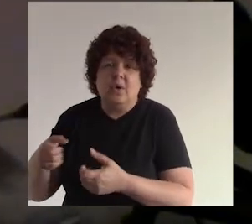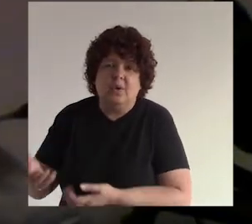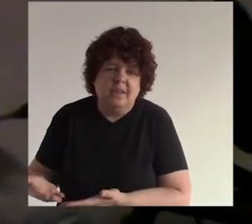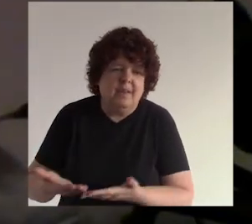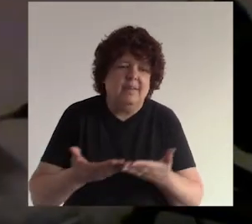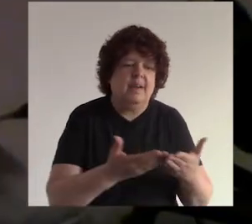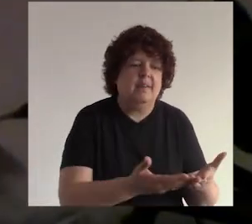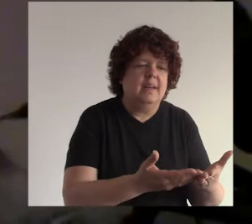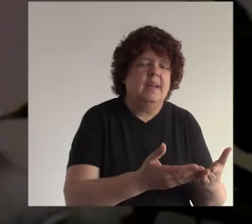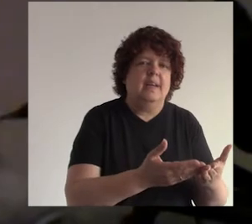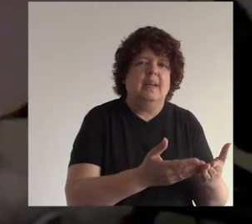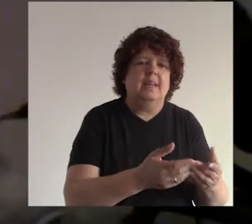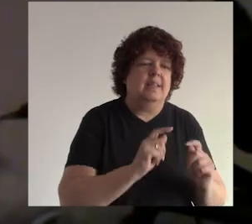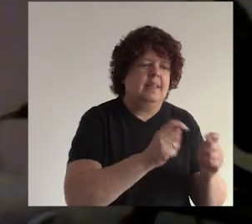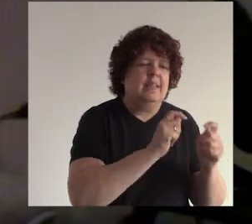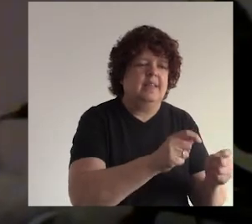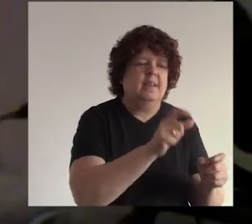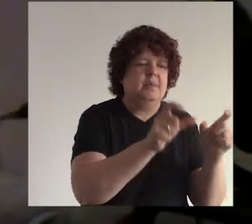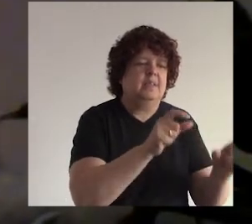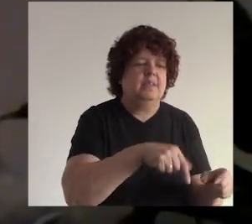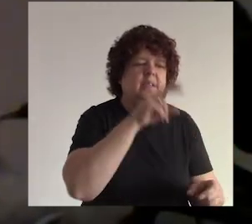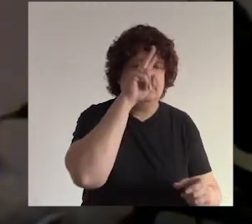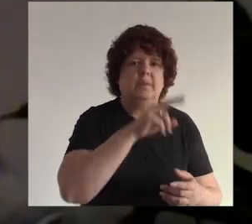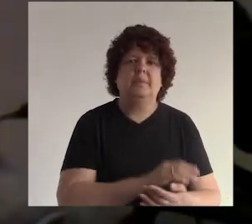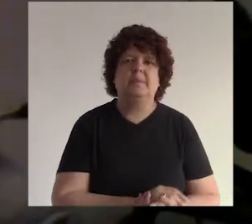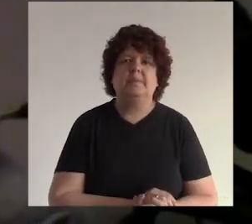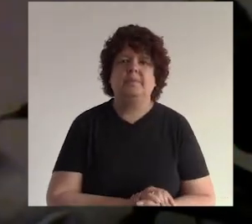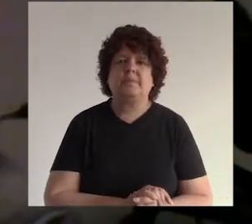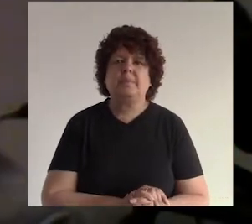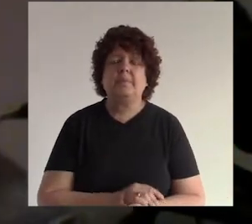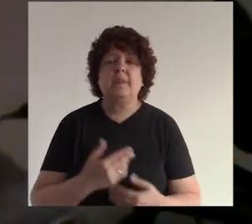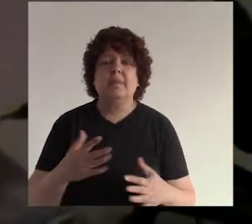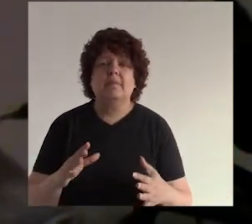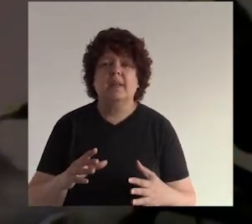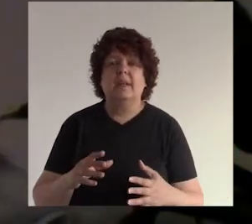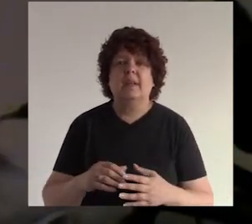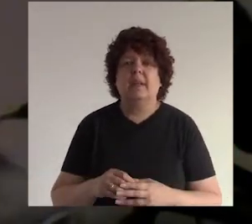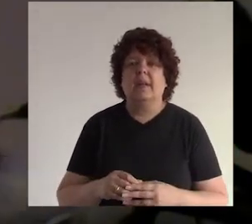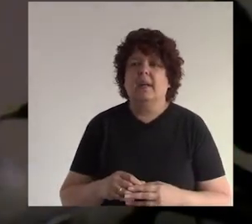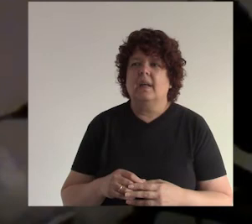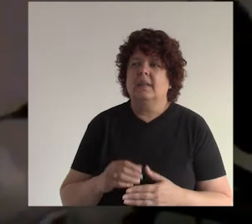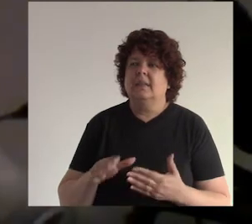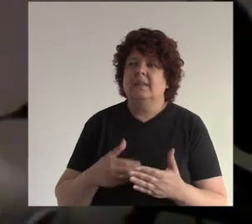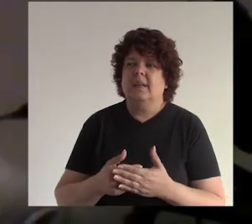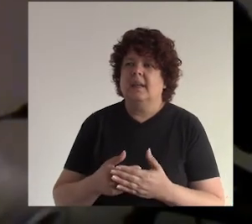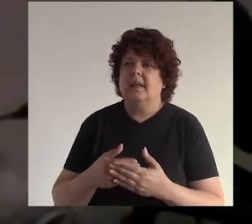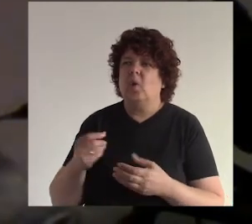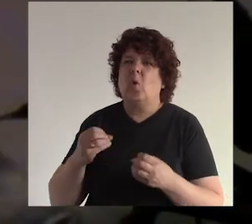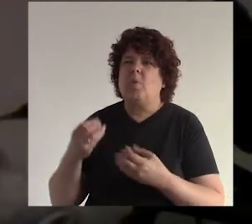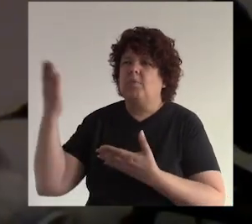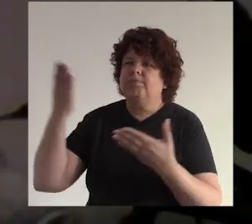los regalos a sus parientes en Lima ¿no? y para llegar a esa dinámica de venta pasé un montón de